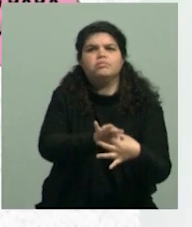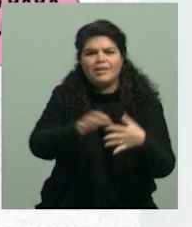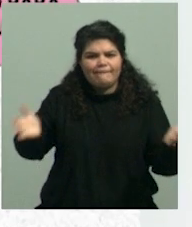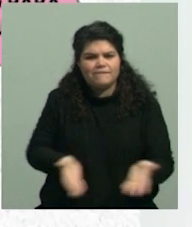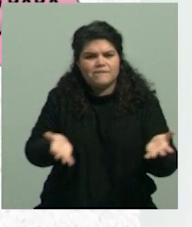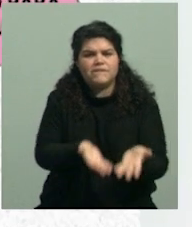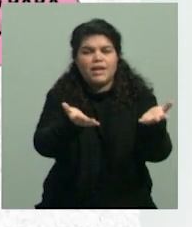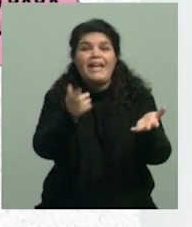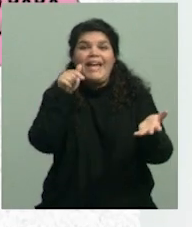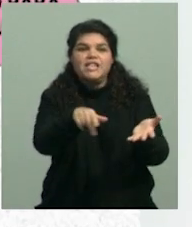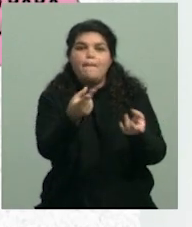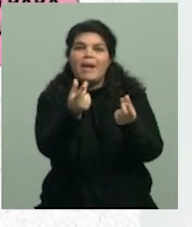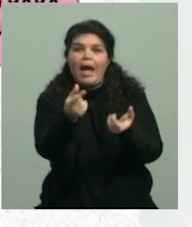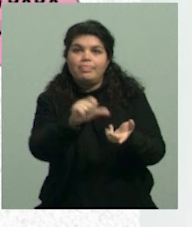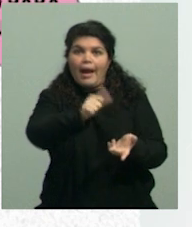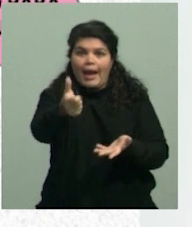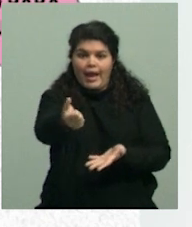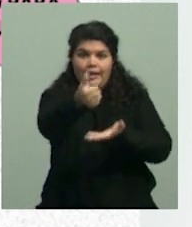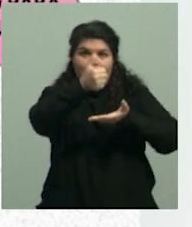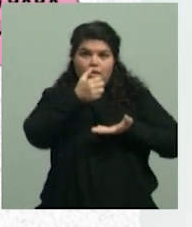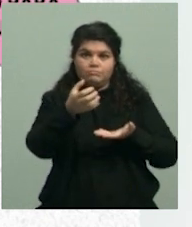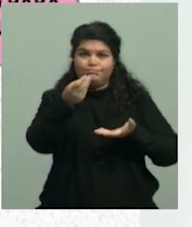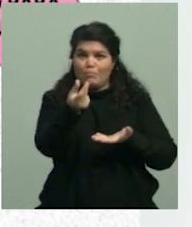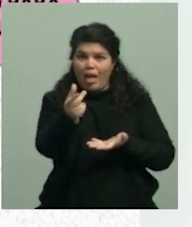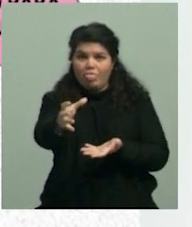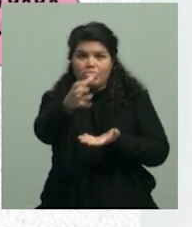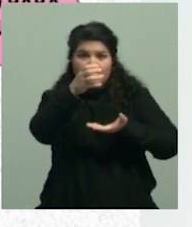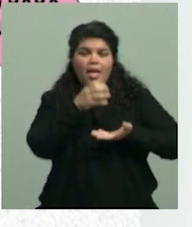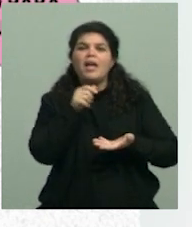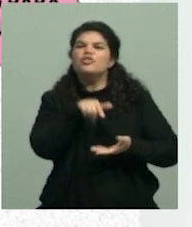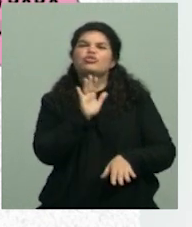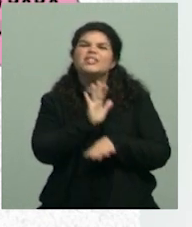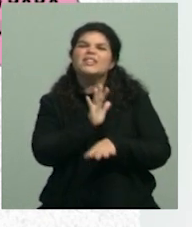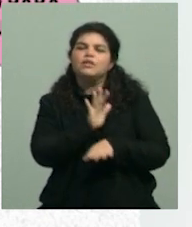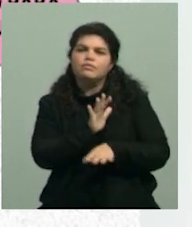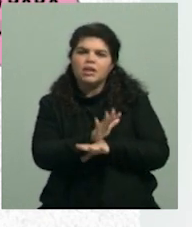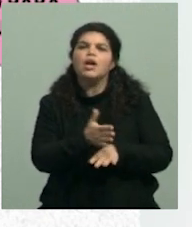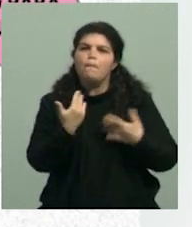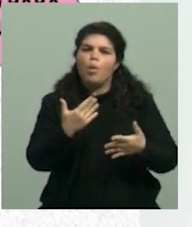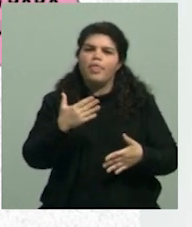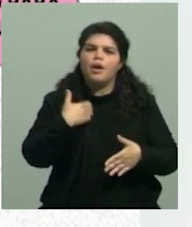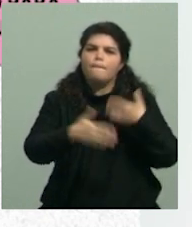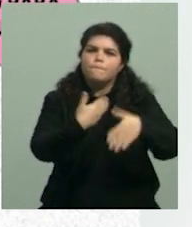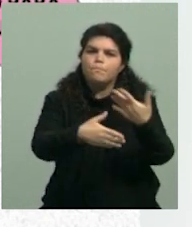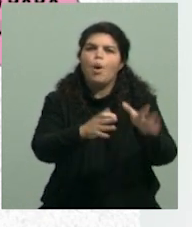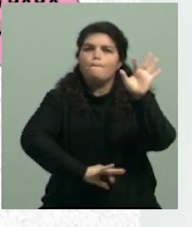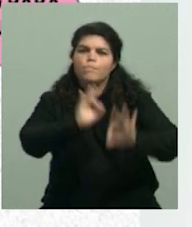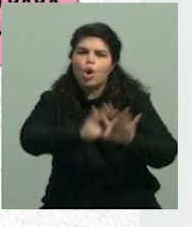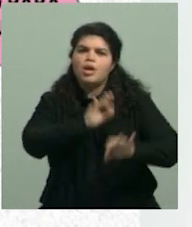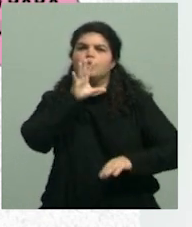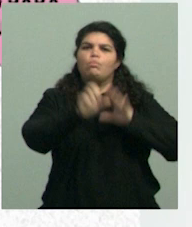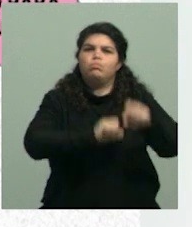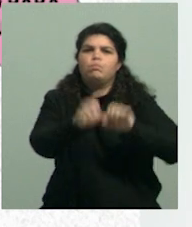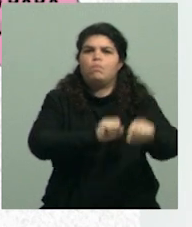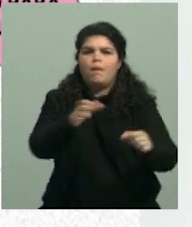capital semilla que les va a permitir el desarrollo de los emprendimientos que presenten. Así que bueno, nada, la